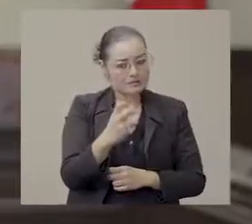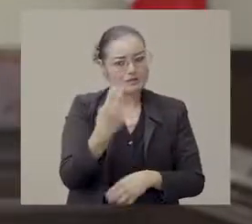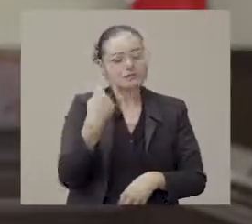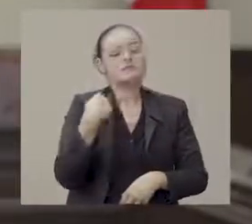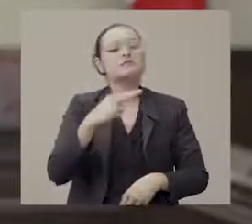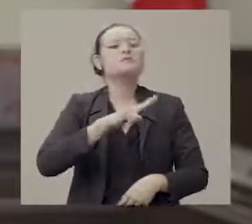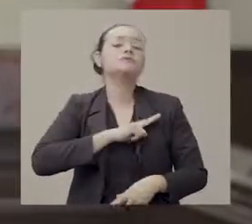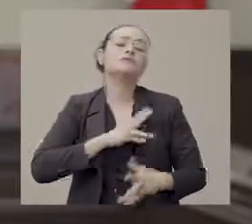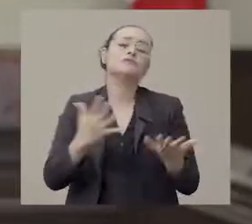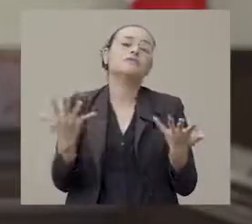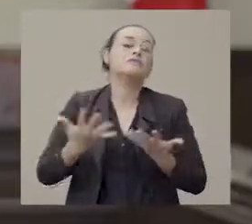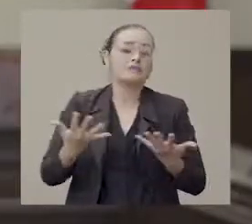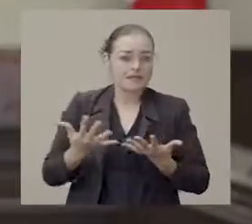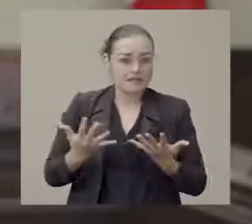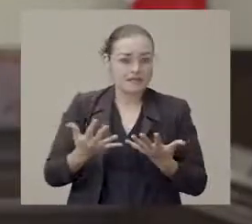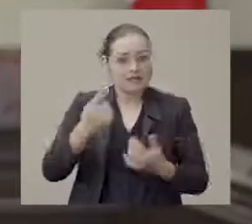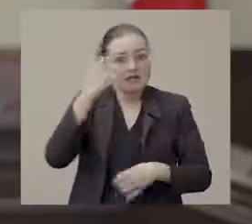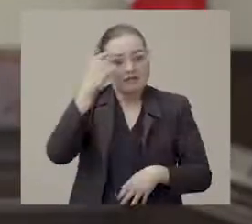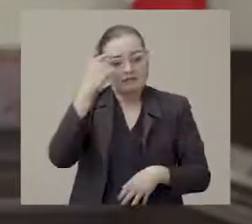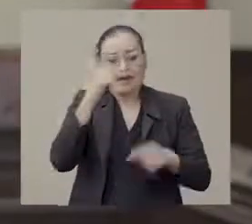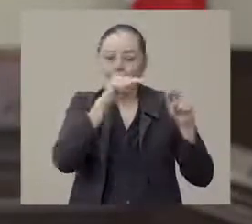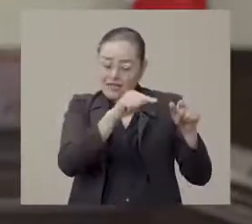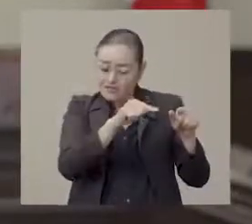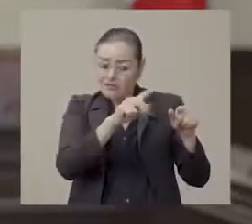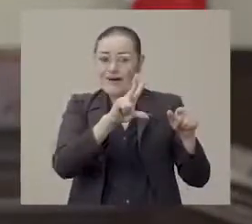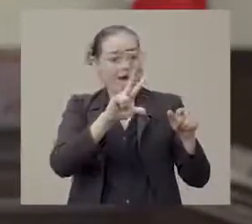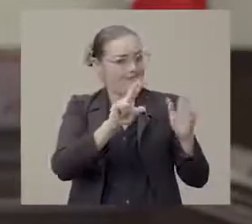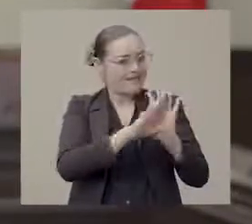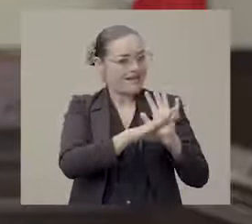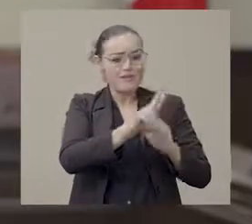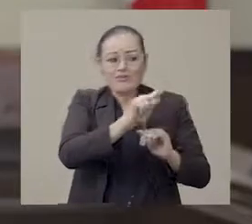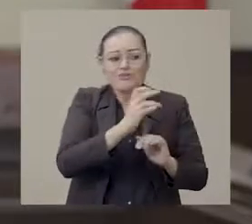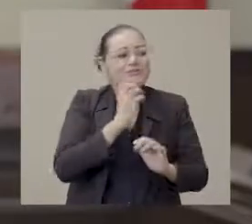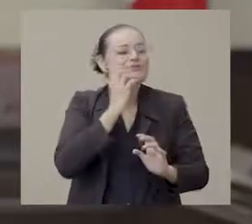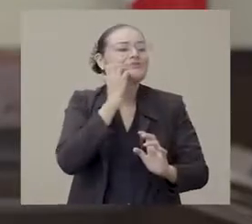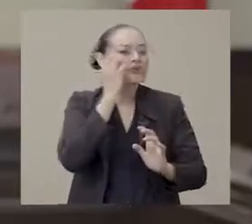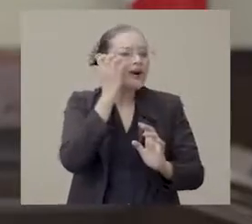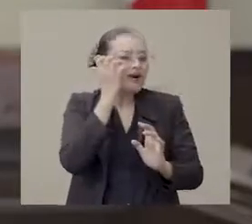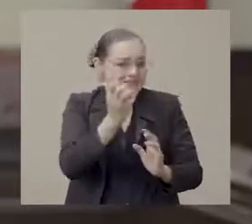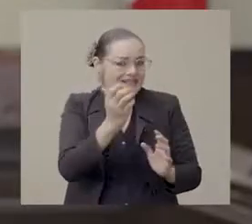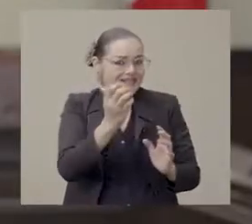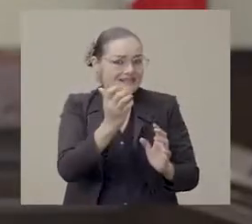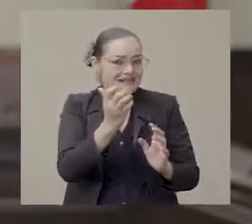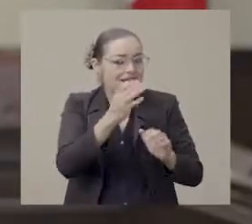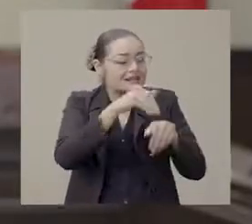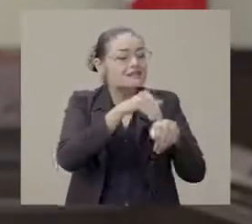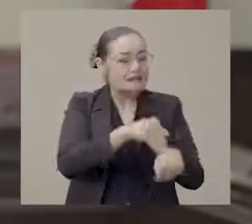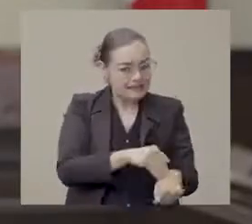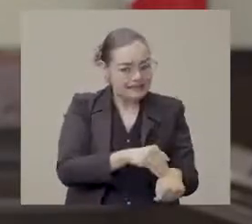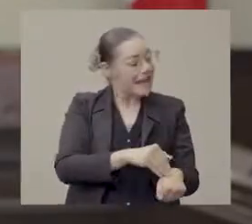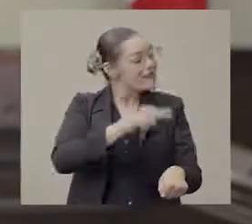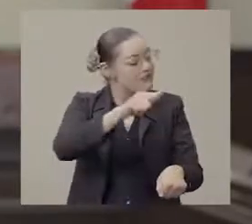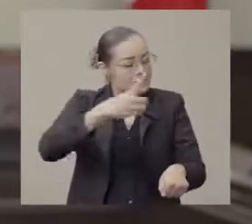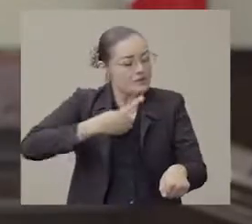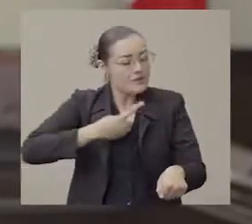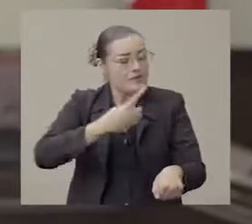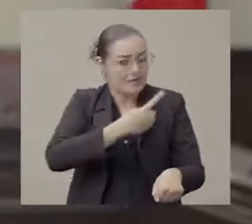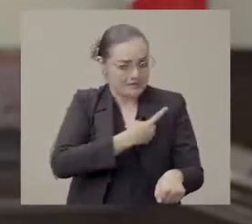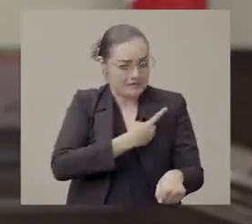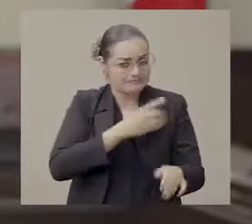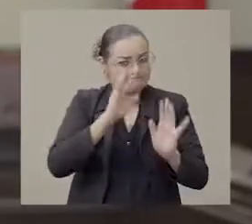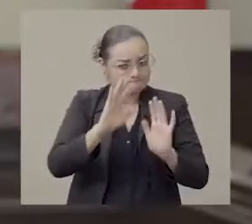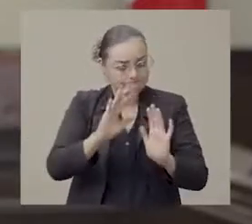actuaremos como gobierno para que la minoría que insiste en no acatar un compromiso con la sociedad lo haga de